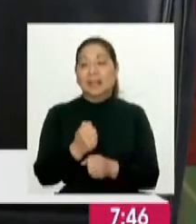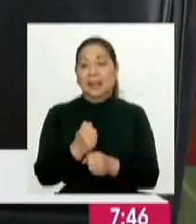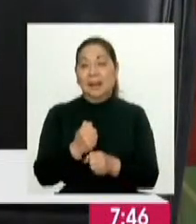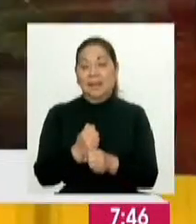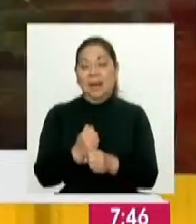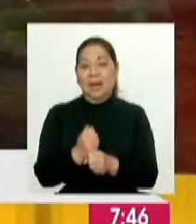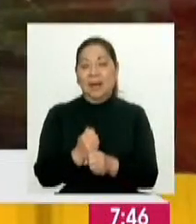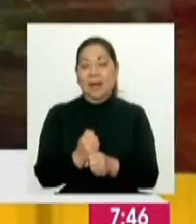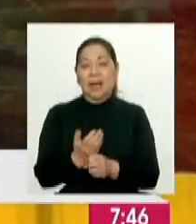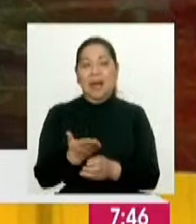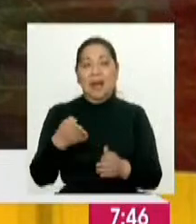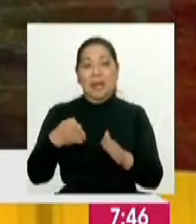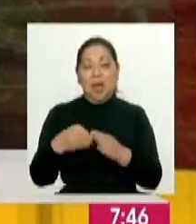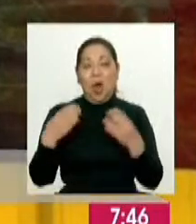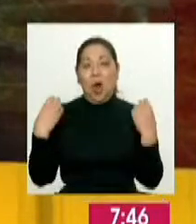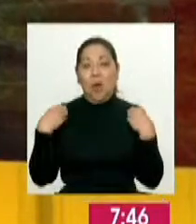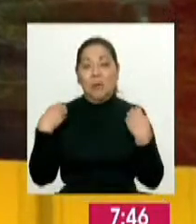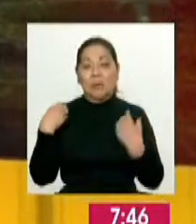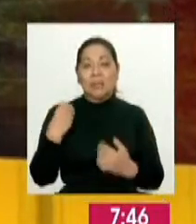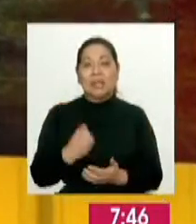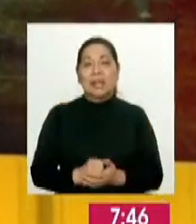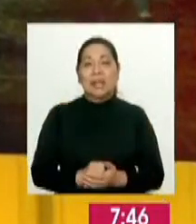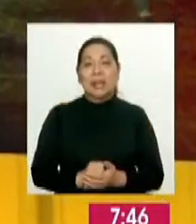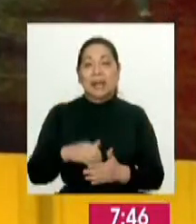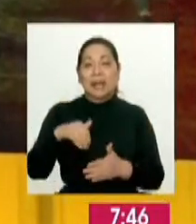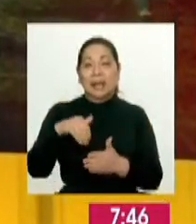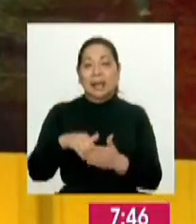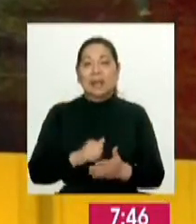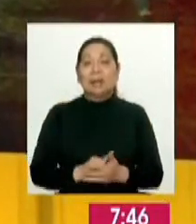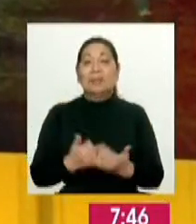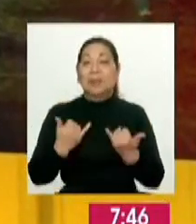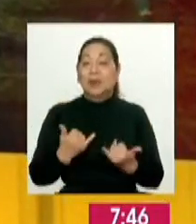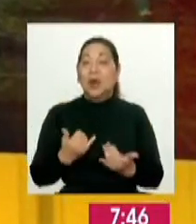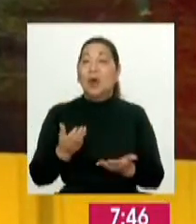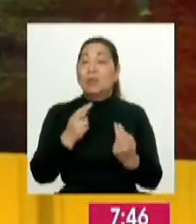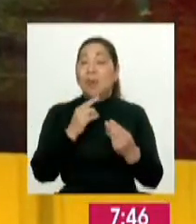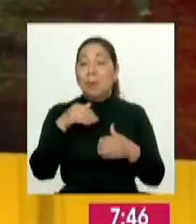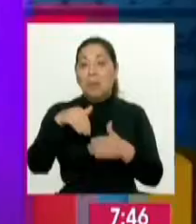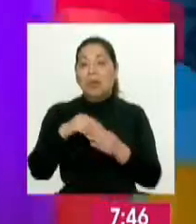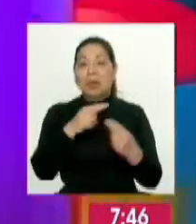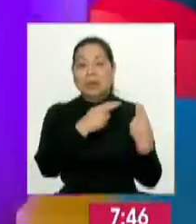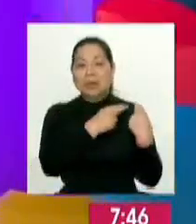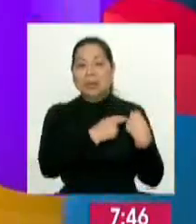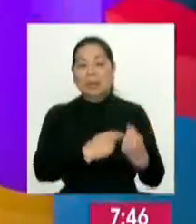la Oficina Nacional de Procesos Electorales. Hasta aquí, voto responsable.